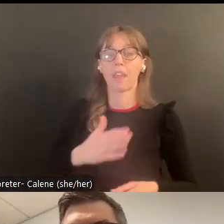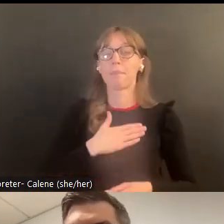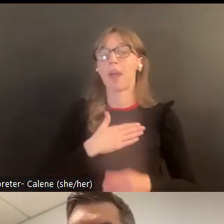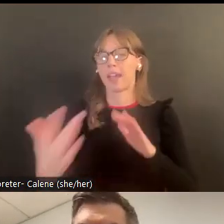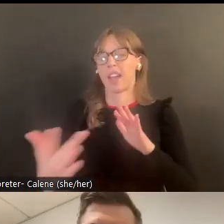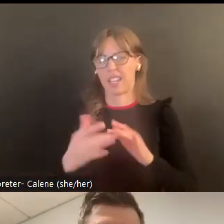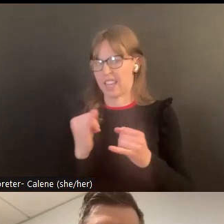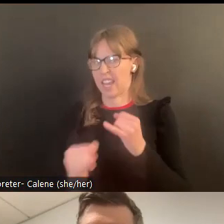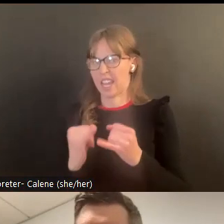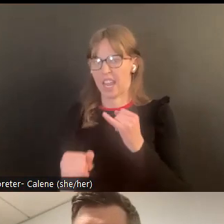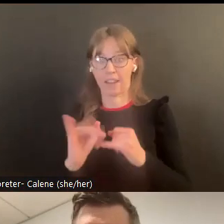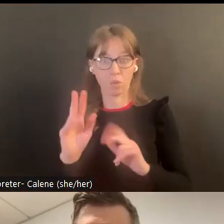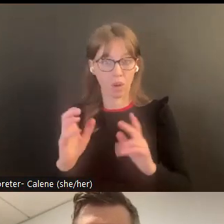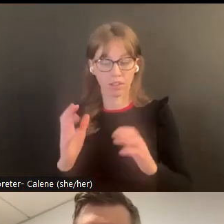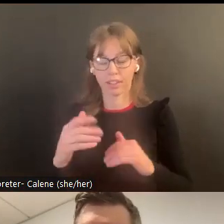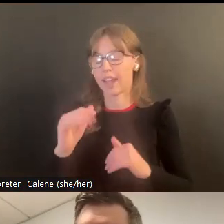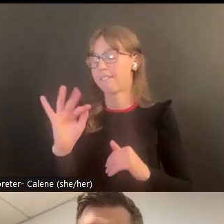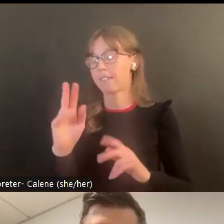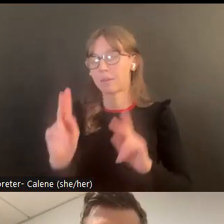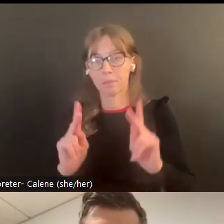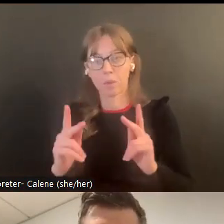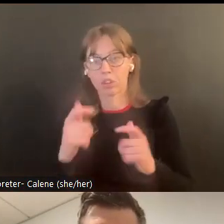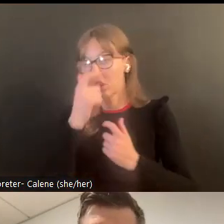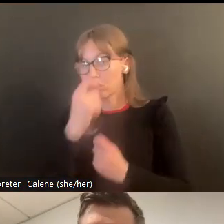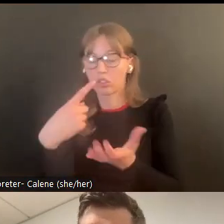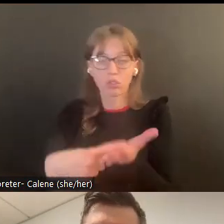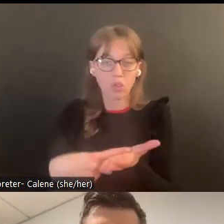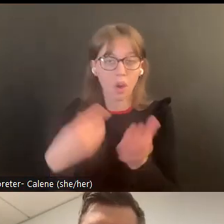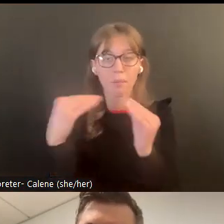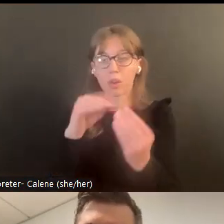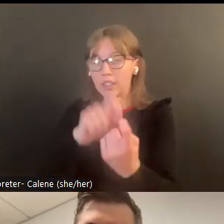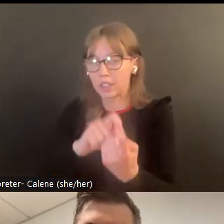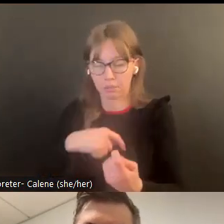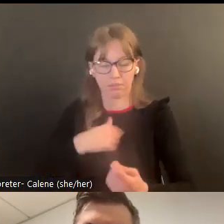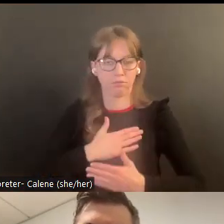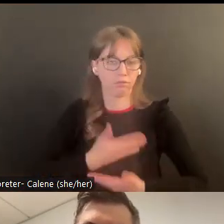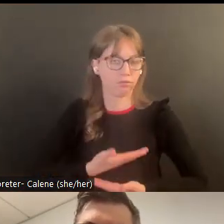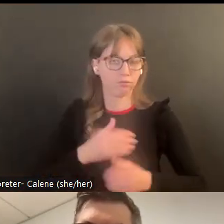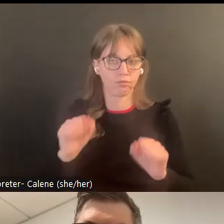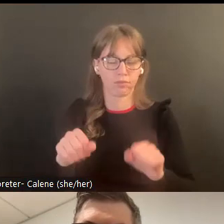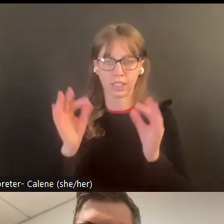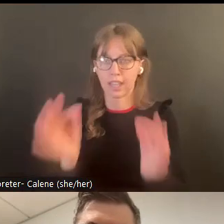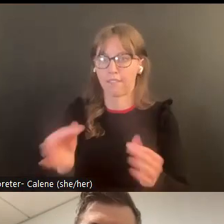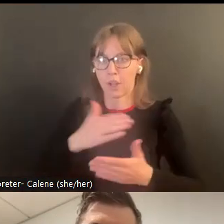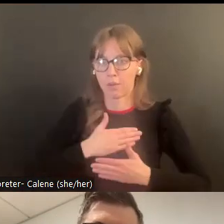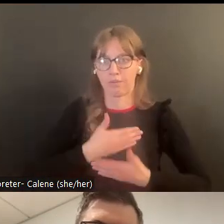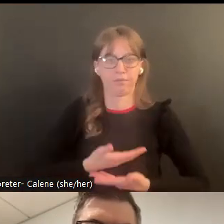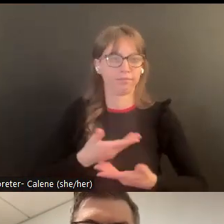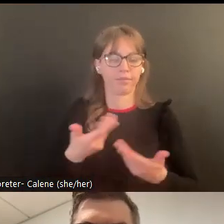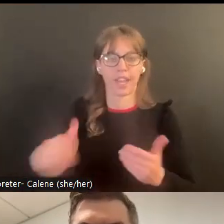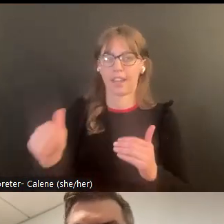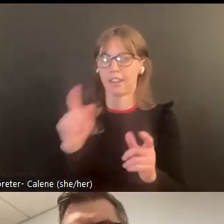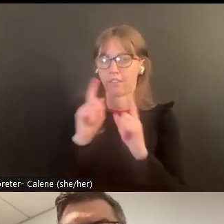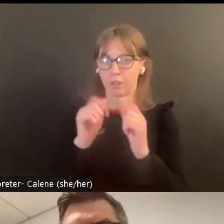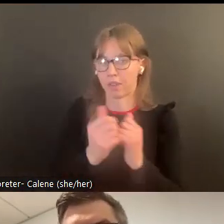representación de lo que sería un un resumen de lo que sería programa y mi información de contactos estaría aquí disponible al final si alguien